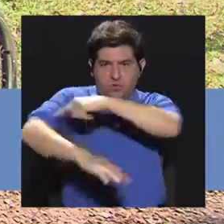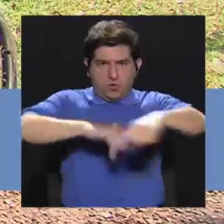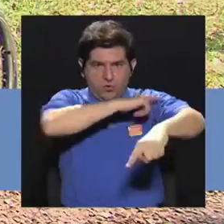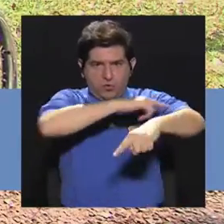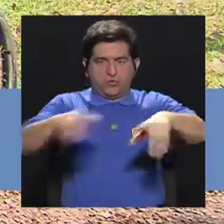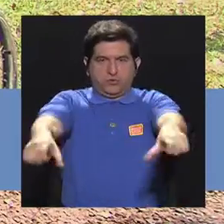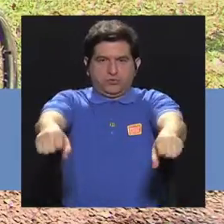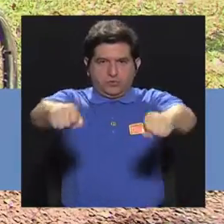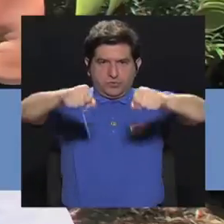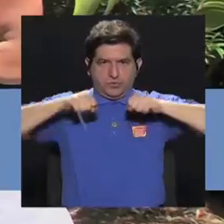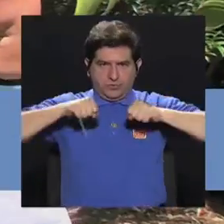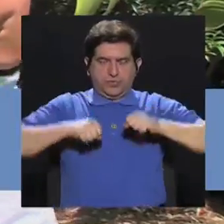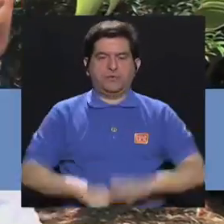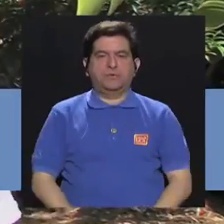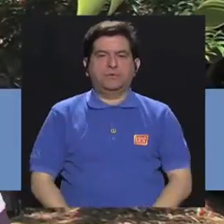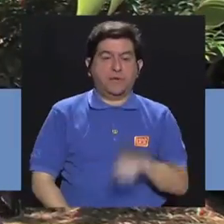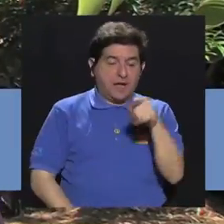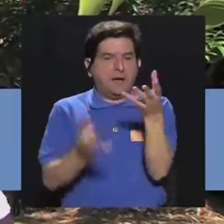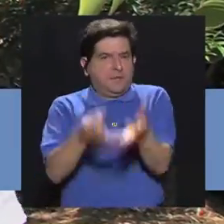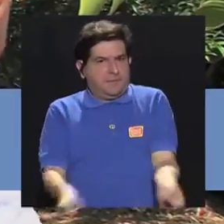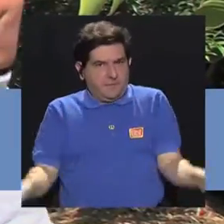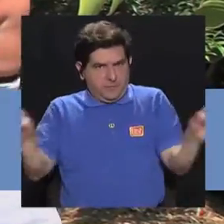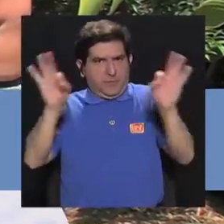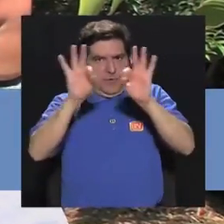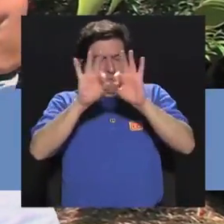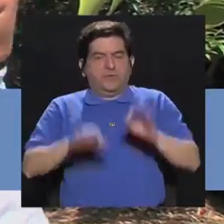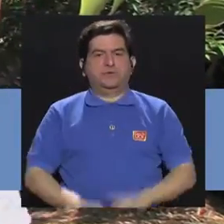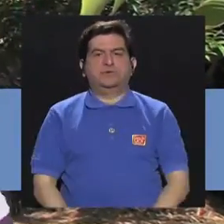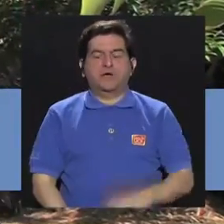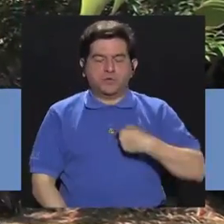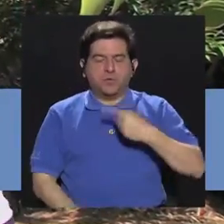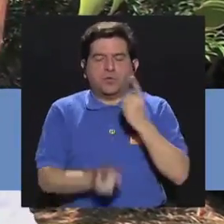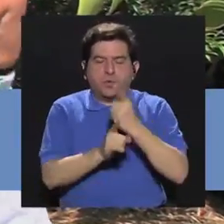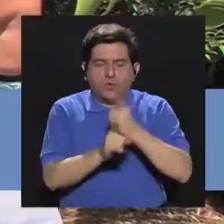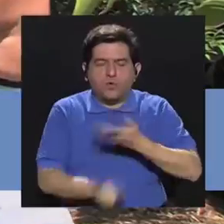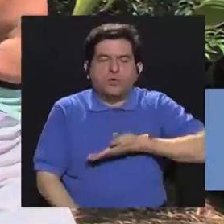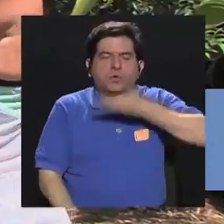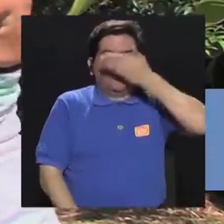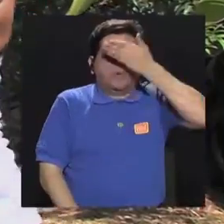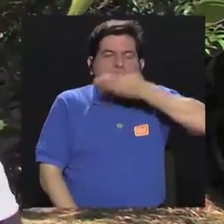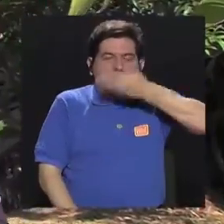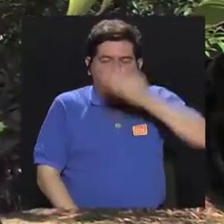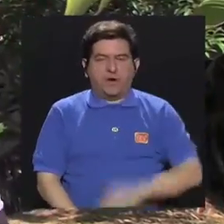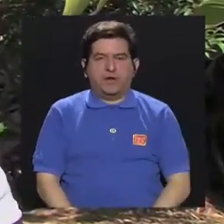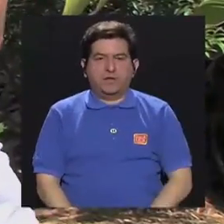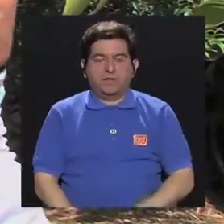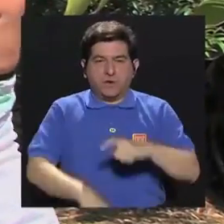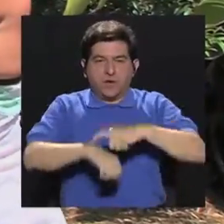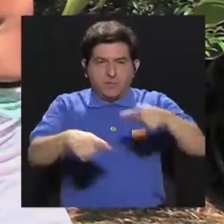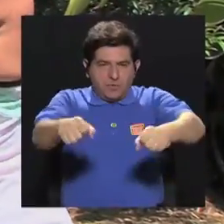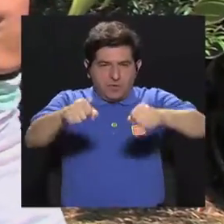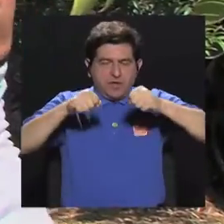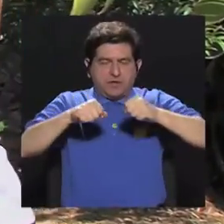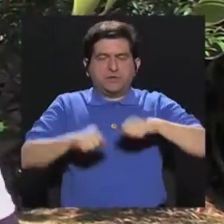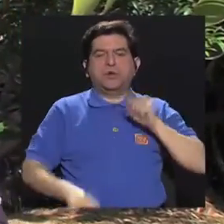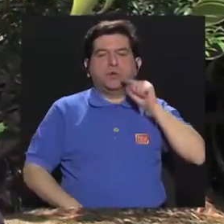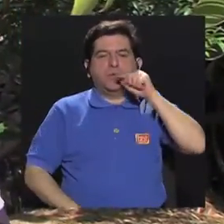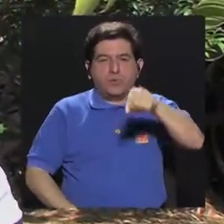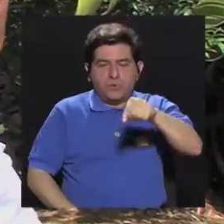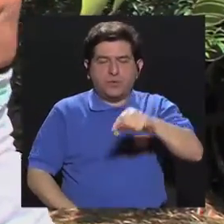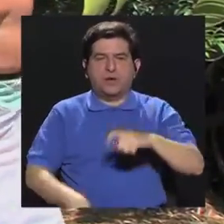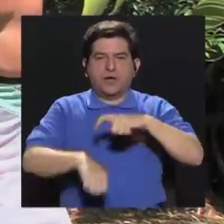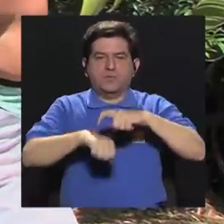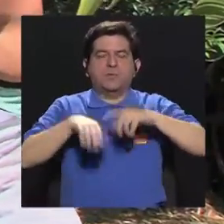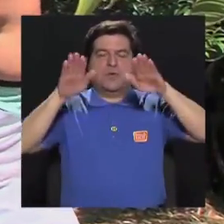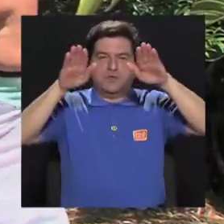brazos vamos a jalar hacia ustedes. Con este ejercicio es importante hacer una correcta respiración donde cuando hacemos el esfuerzo botamos el